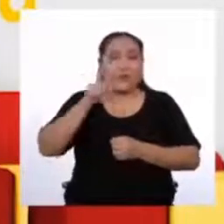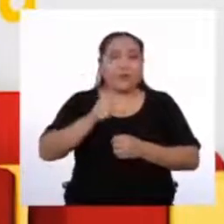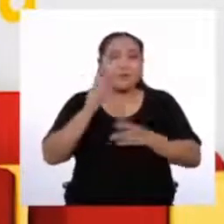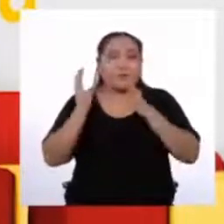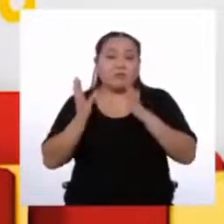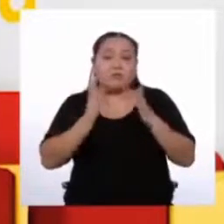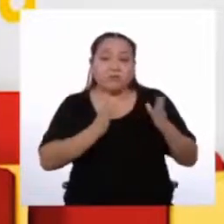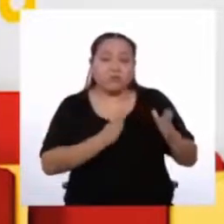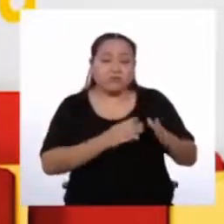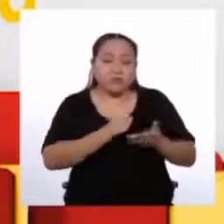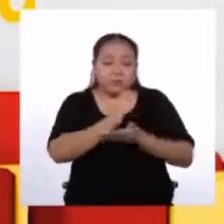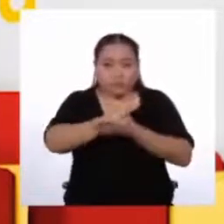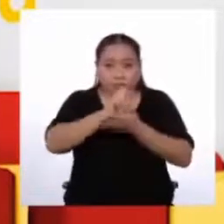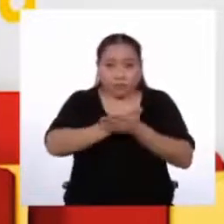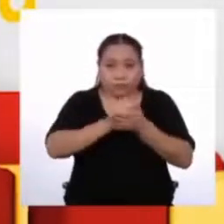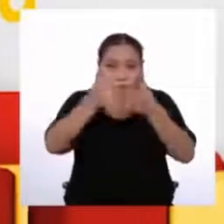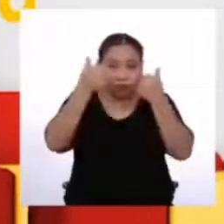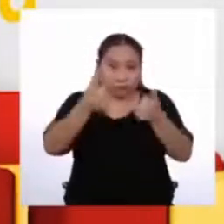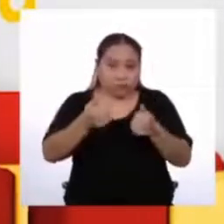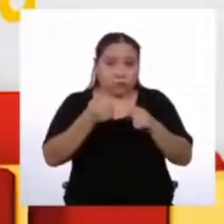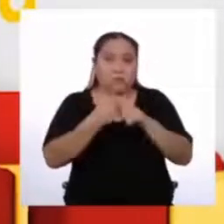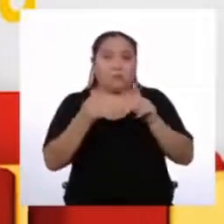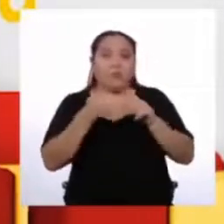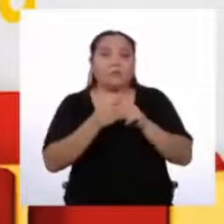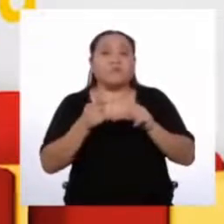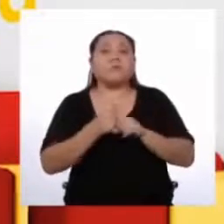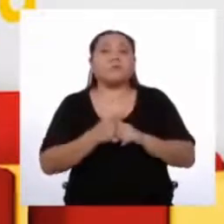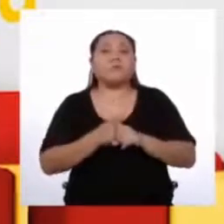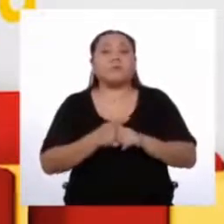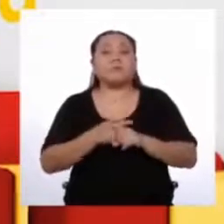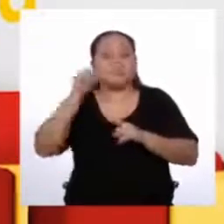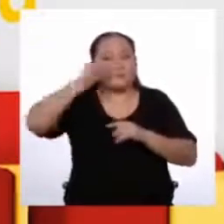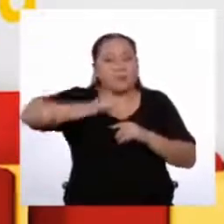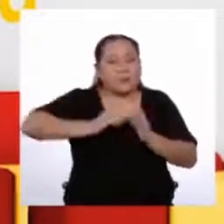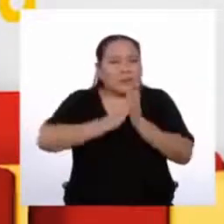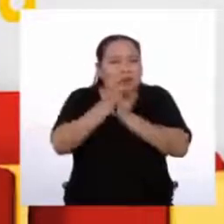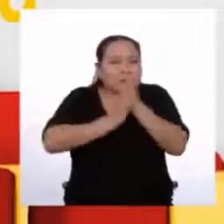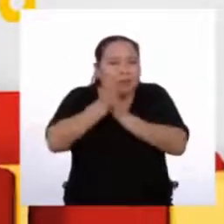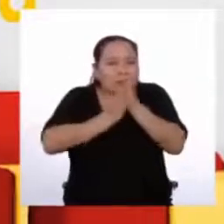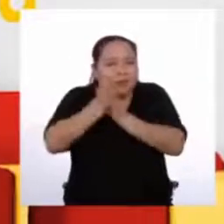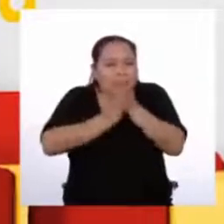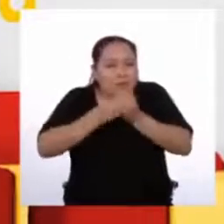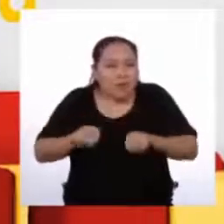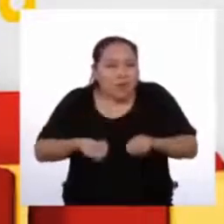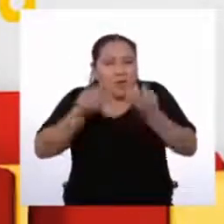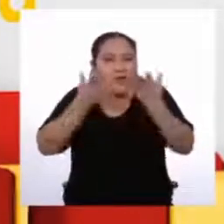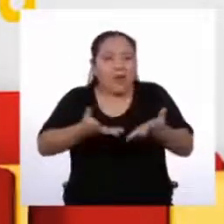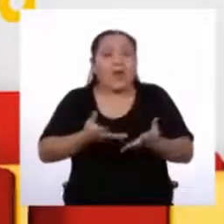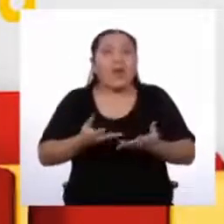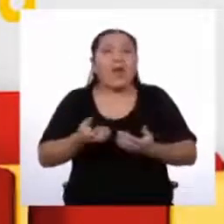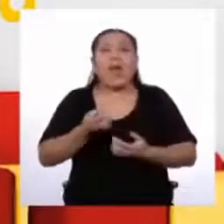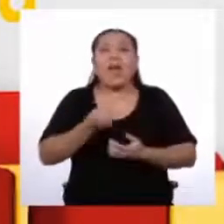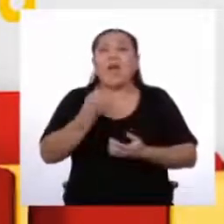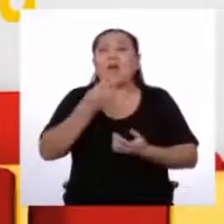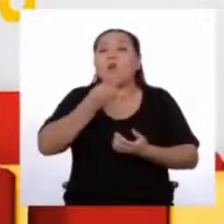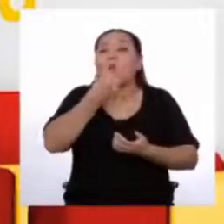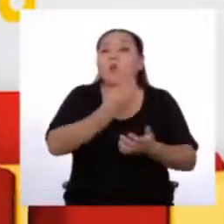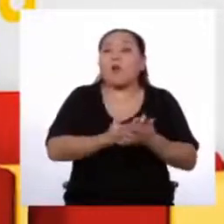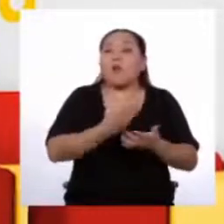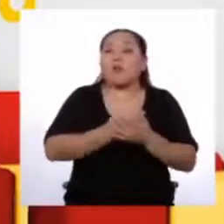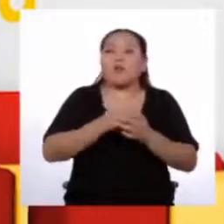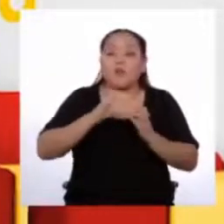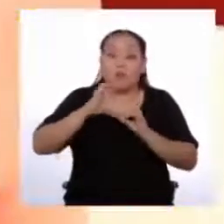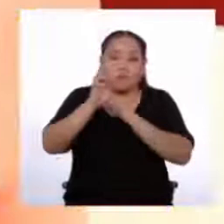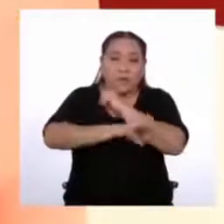Clarificado Y bien redactado Pero sobre todo Hecho con muchas ganas De aportar algo bueno A nuestro país Seguro dará Un